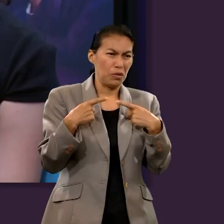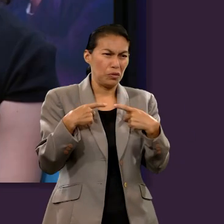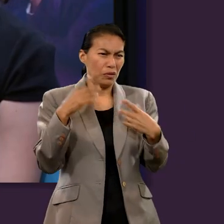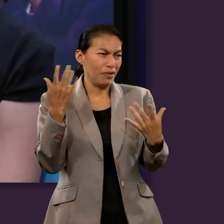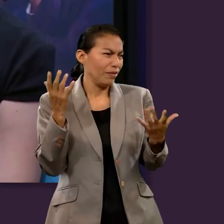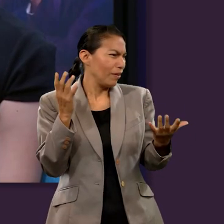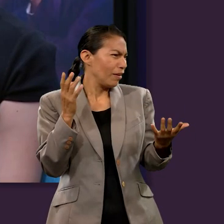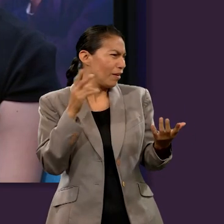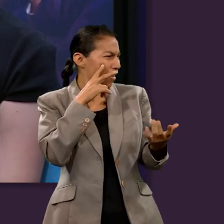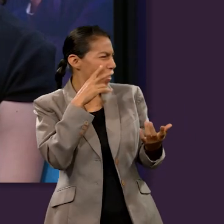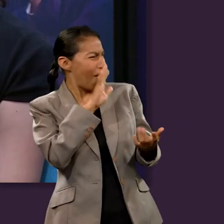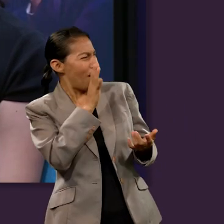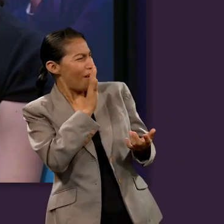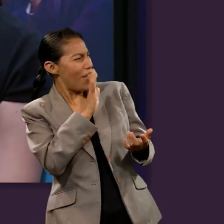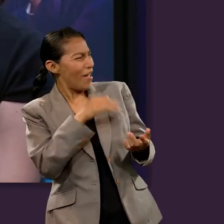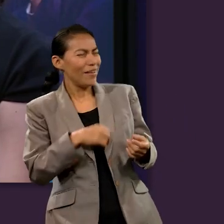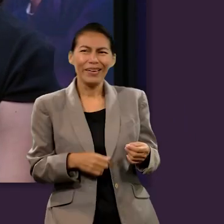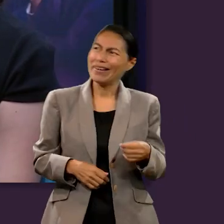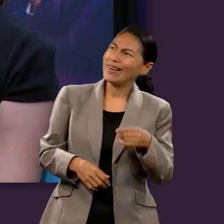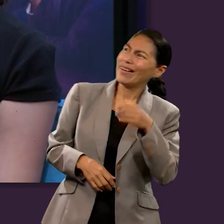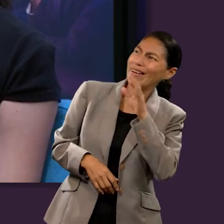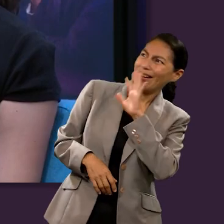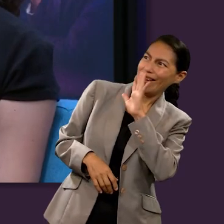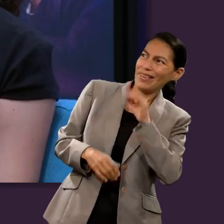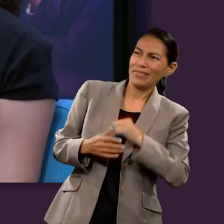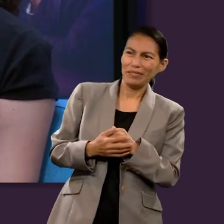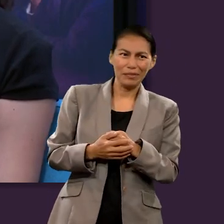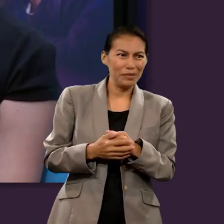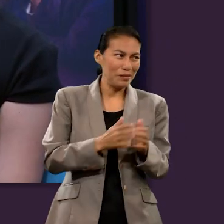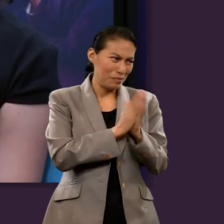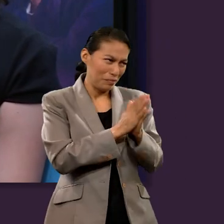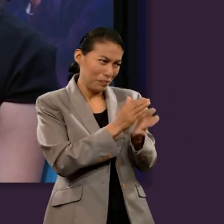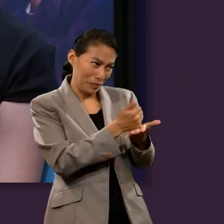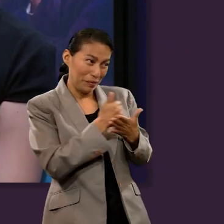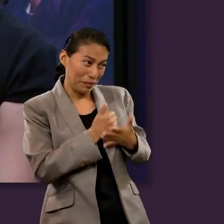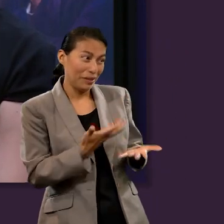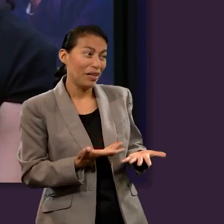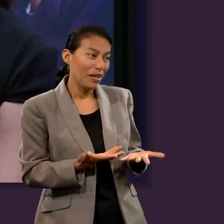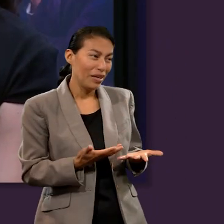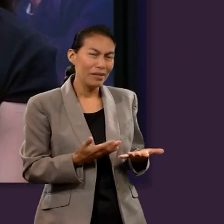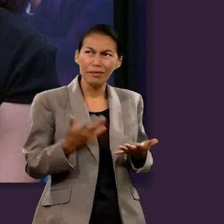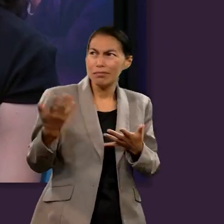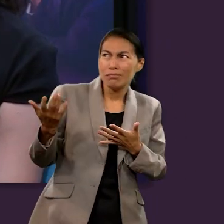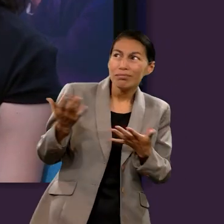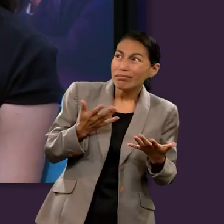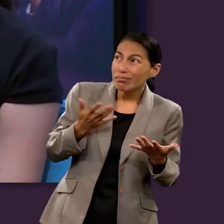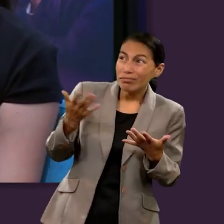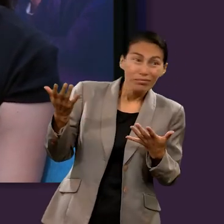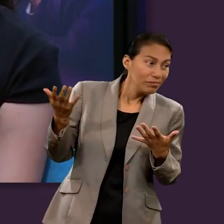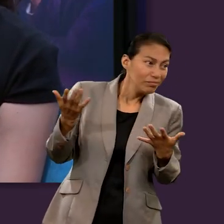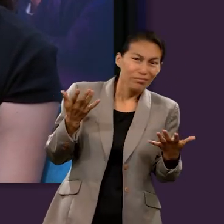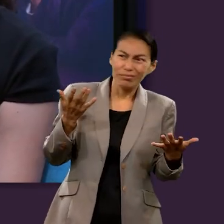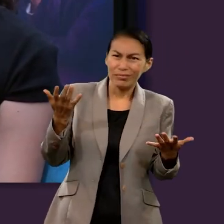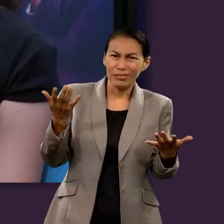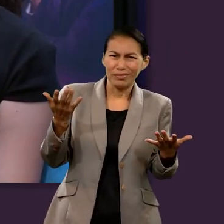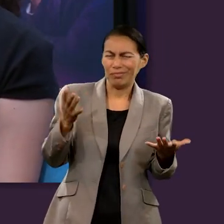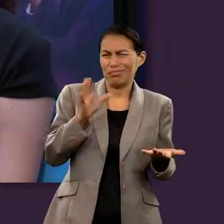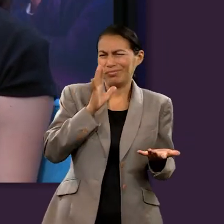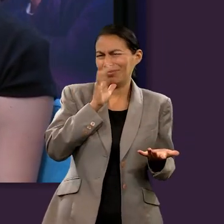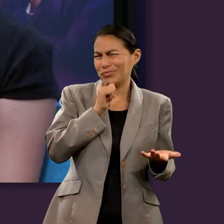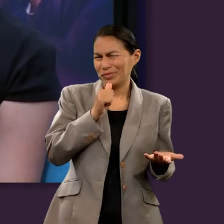exista un cielo y un infierno tan cercanos como para que unos y otros se puedan ver y se puedan hablar como, ¡Ey! ¿verdad?